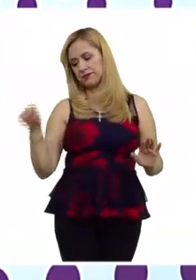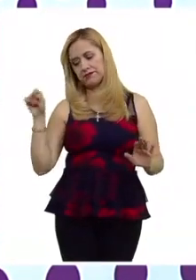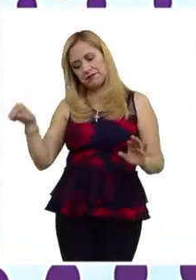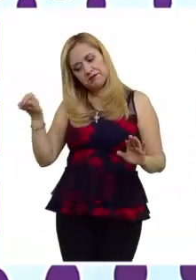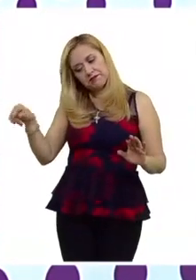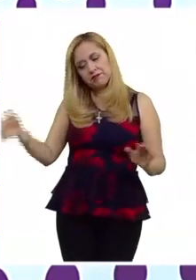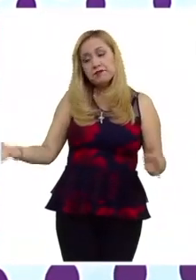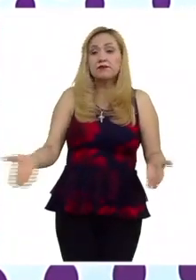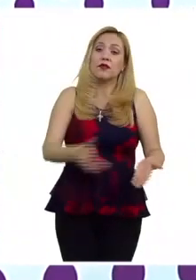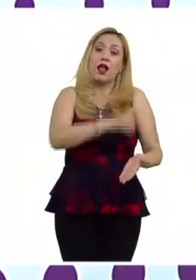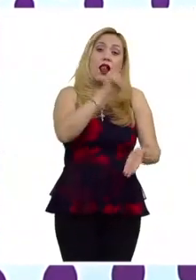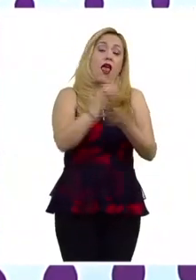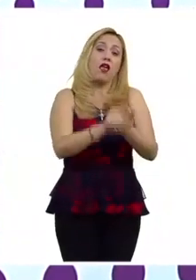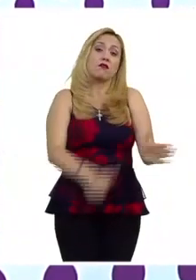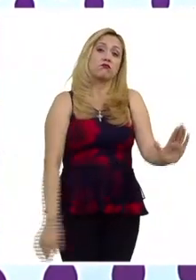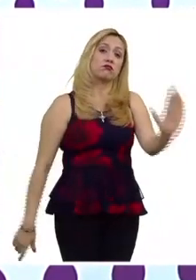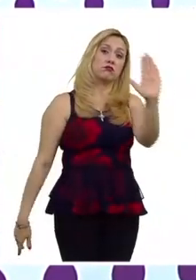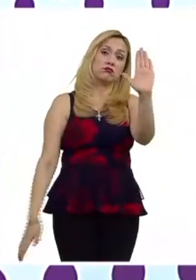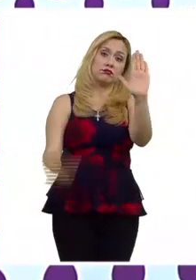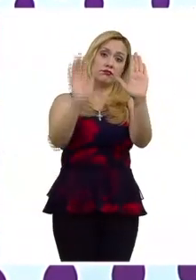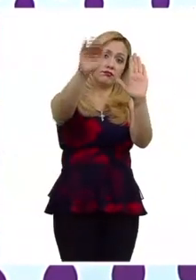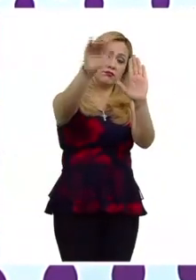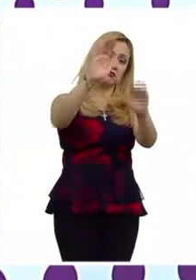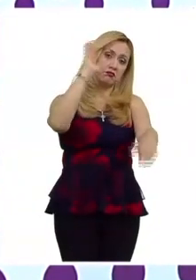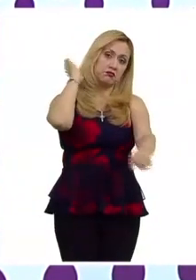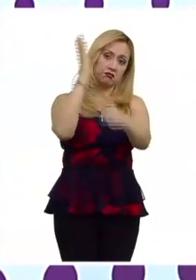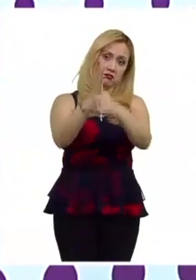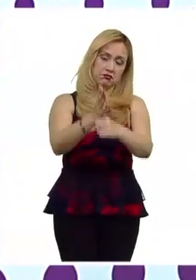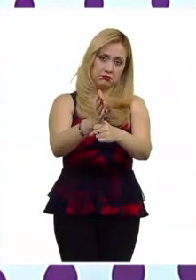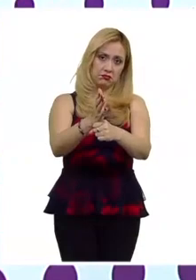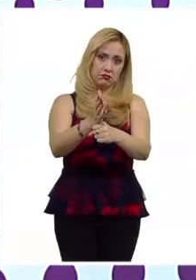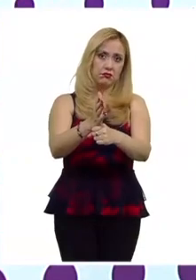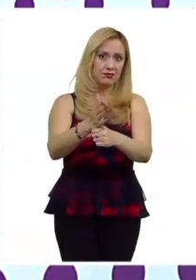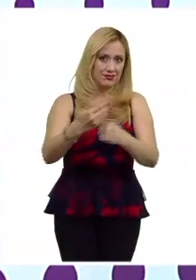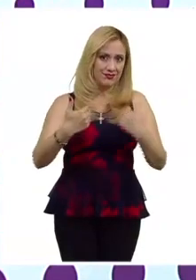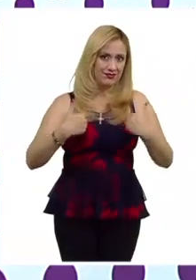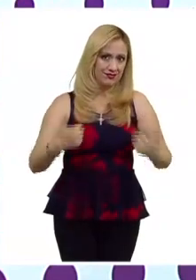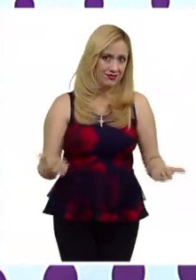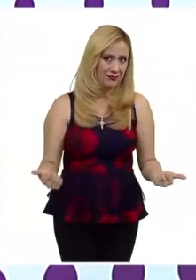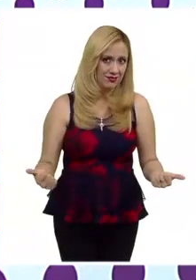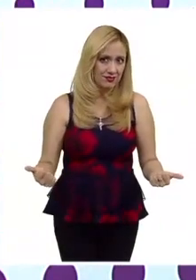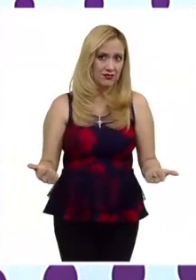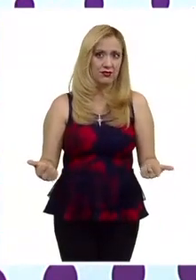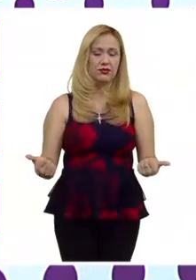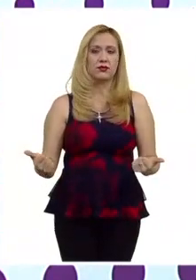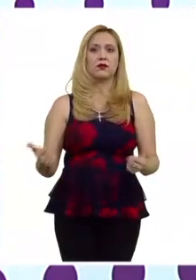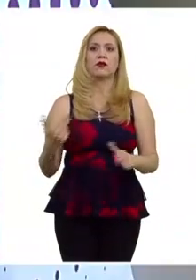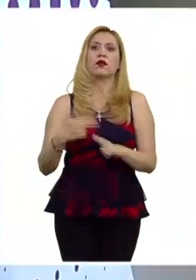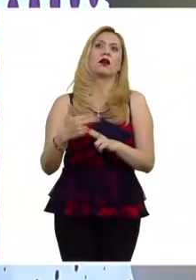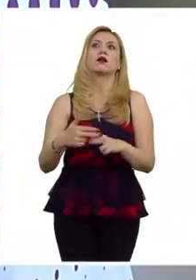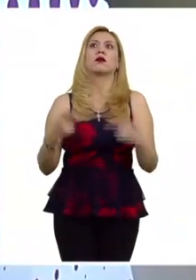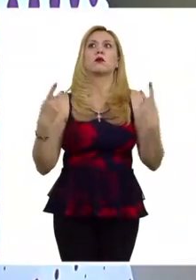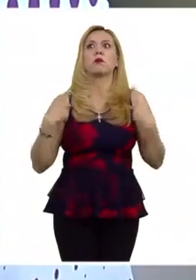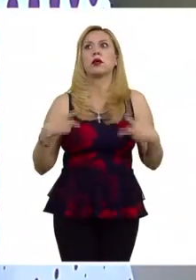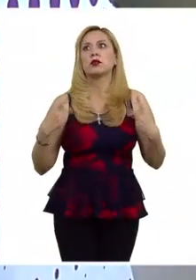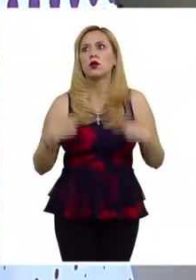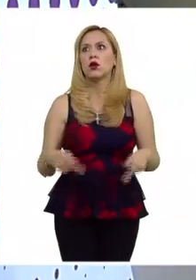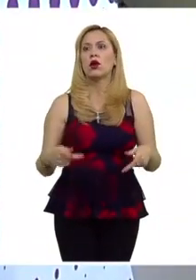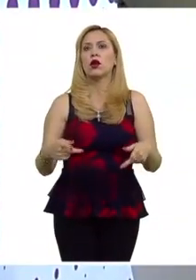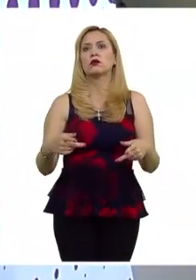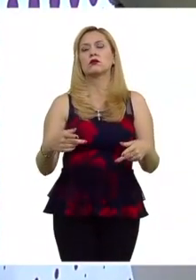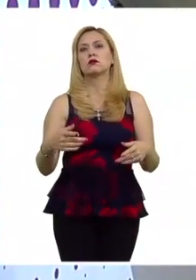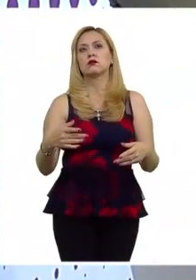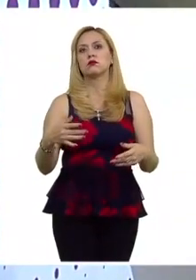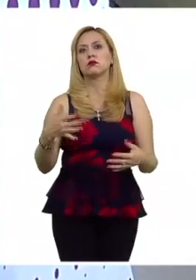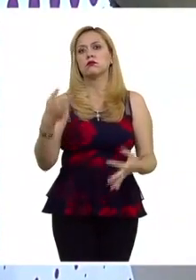aplicara el derecho penal en estos casos extremos que ya hablaba María por supuesto incluso hay personas en el tribunal